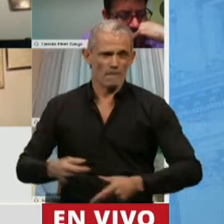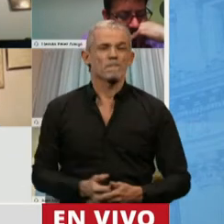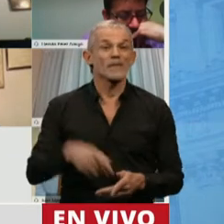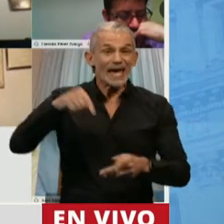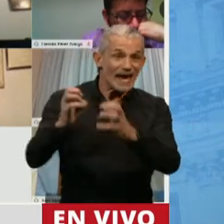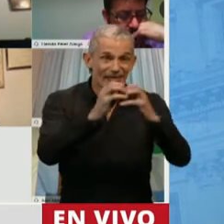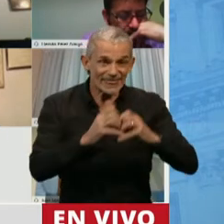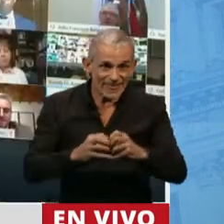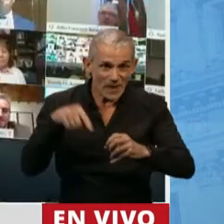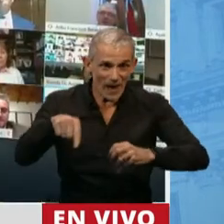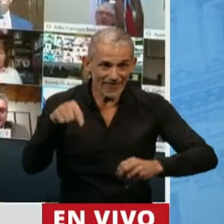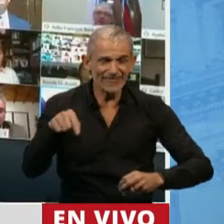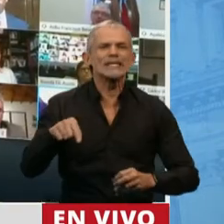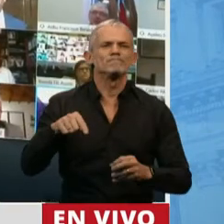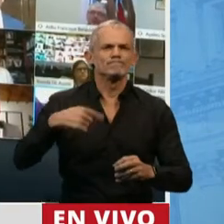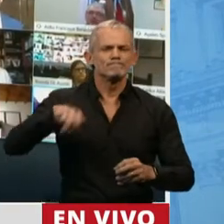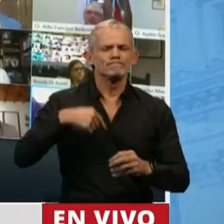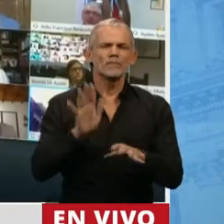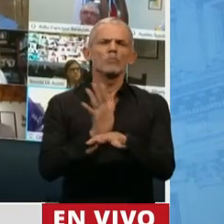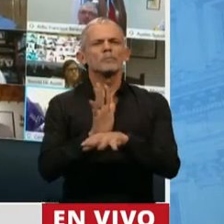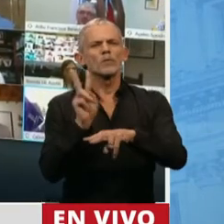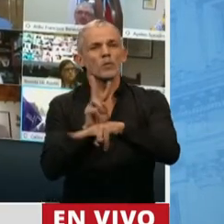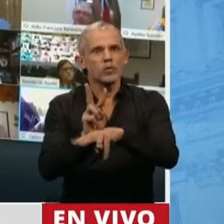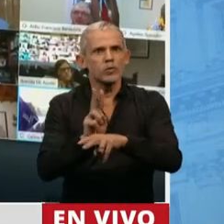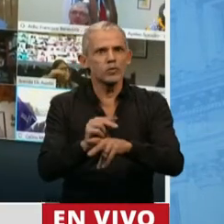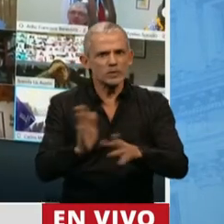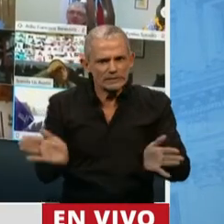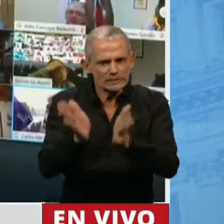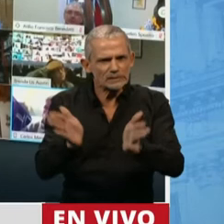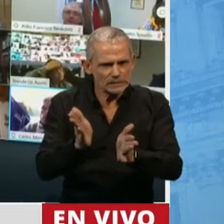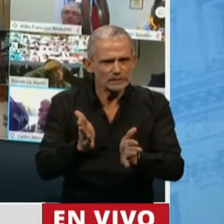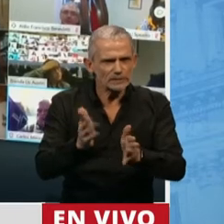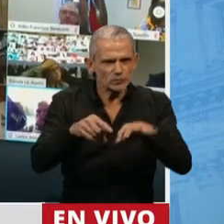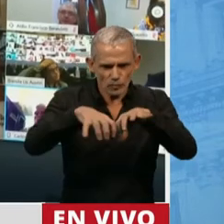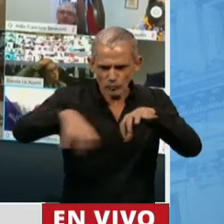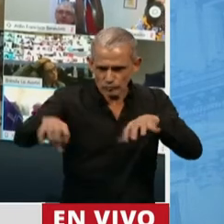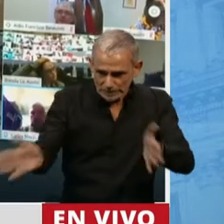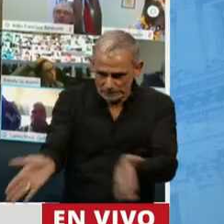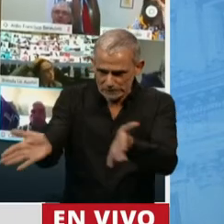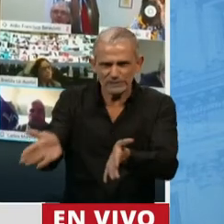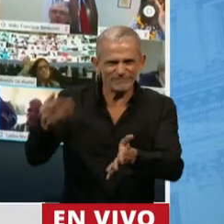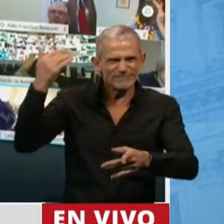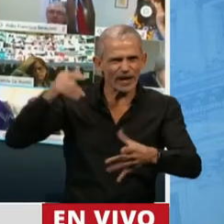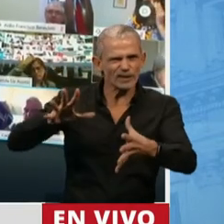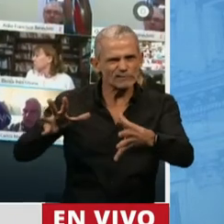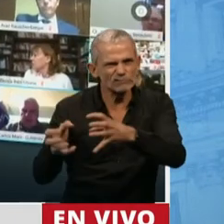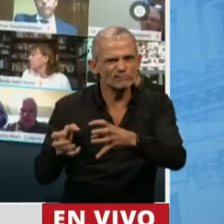debate estamos preservando e impulsando nuevamente un sector que se vio